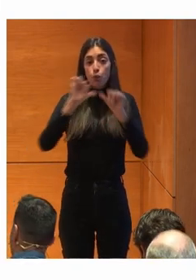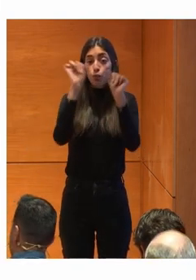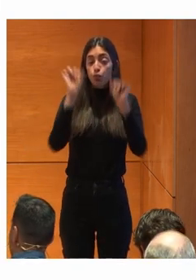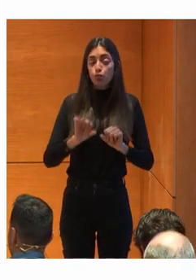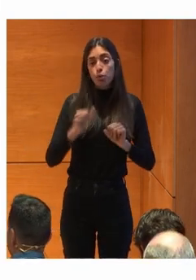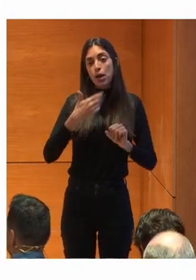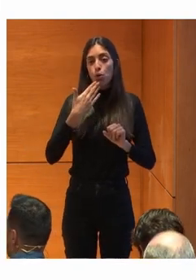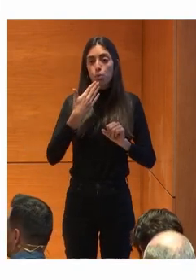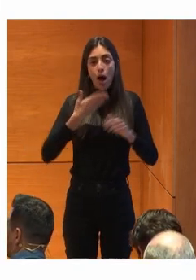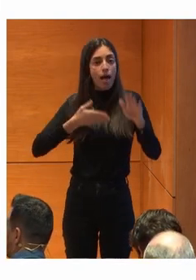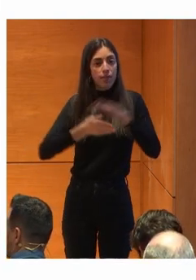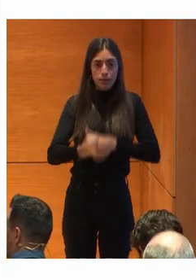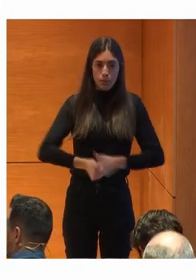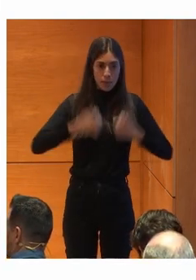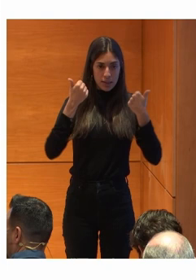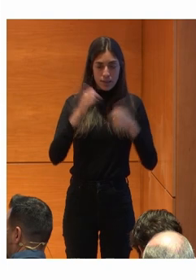Accesible